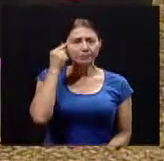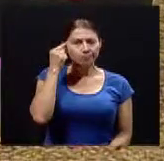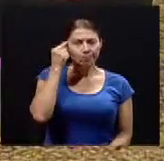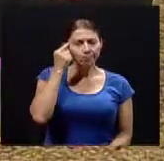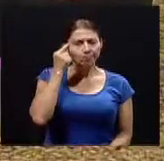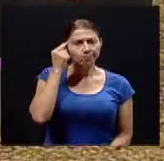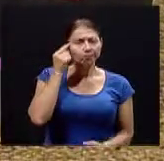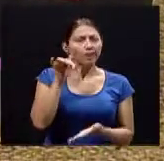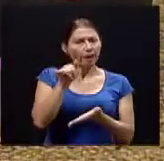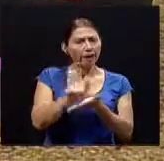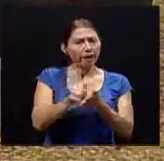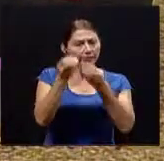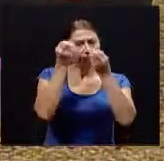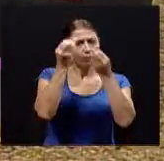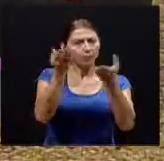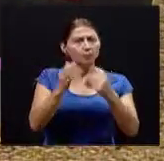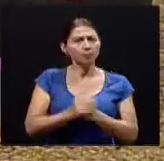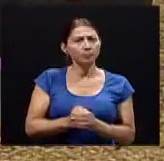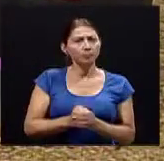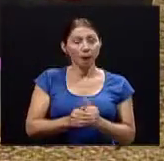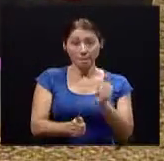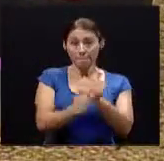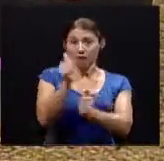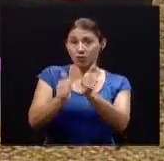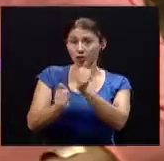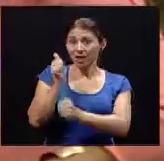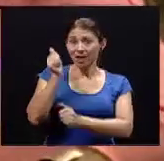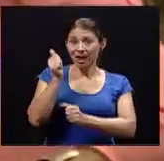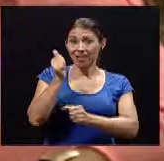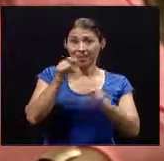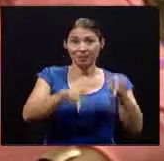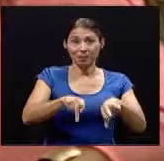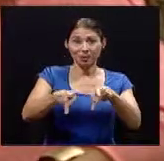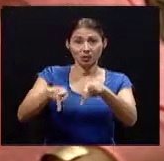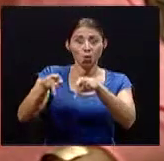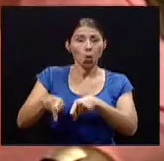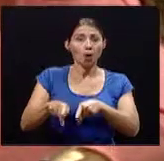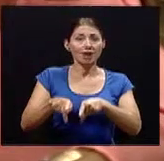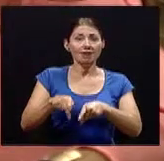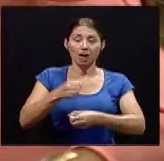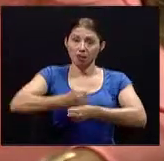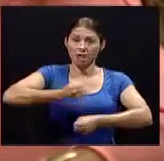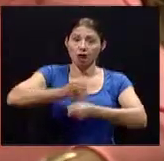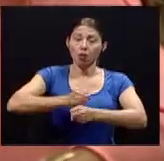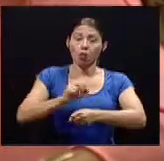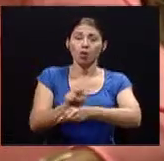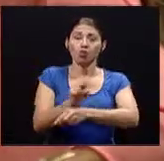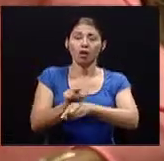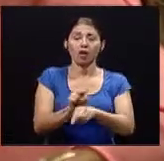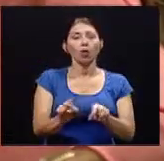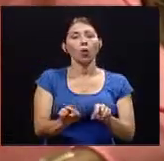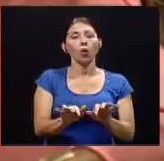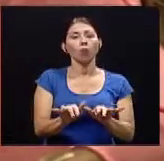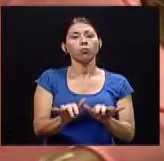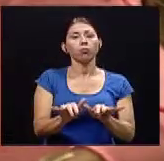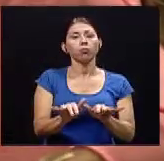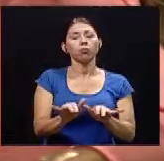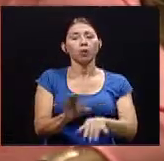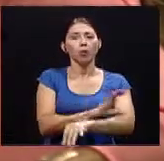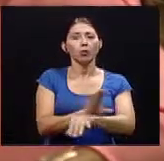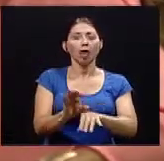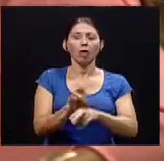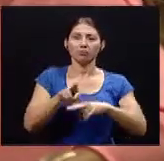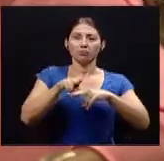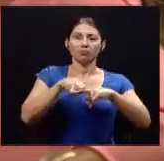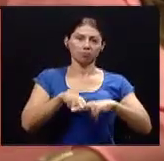ejemplo ahora están sentadas y bueno será que es solo la posición el tipo de silla o que otras cosas,